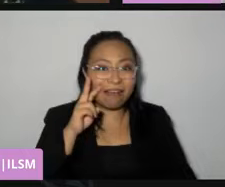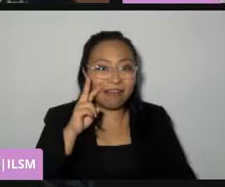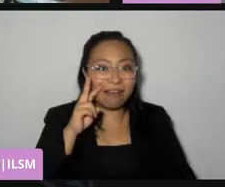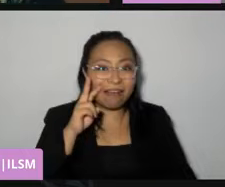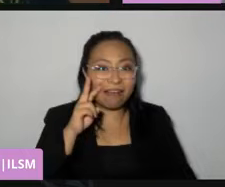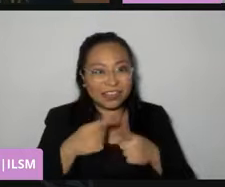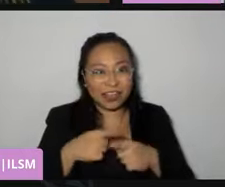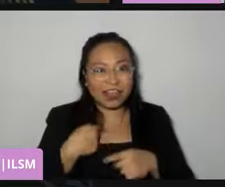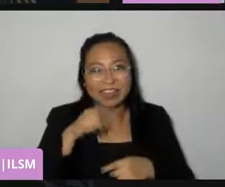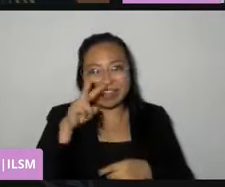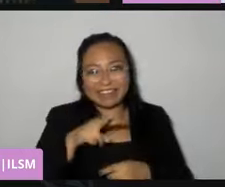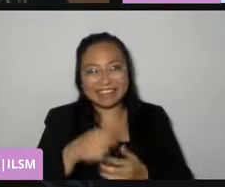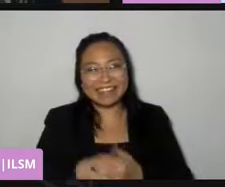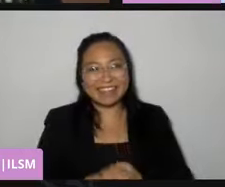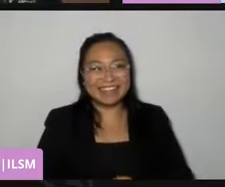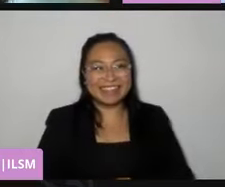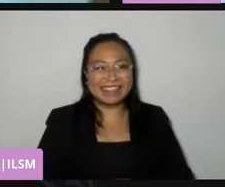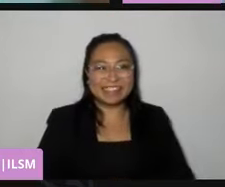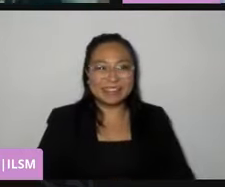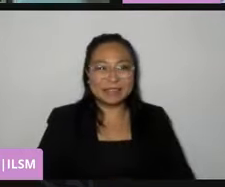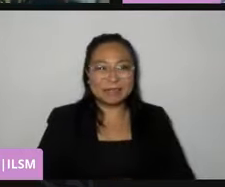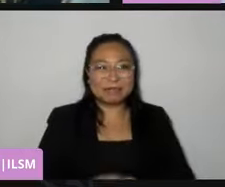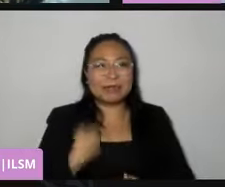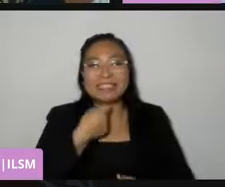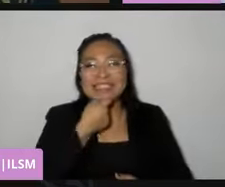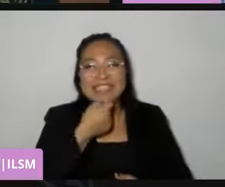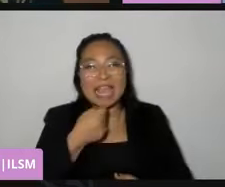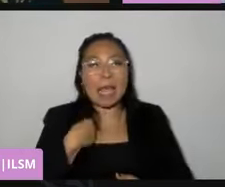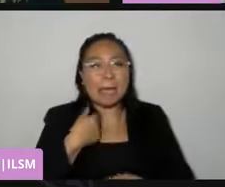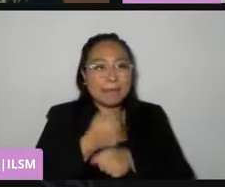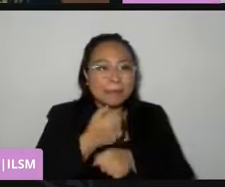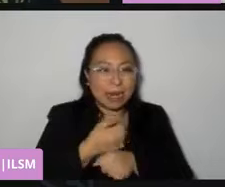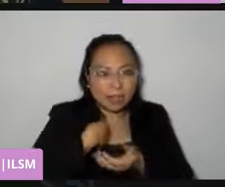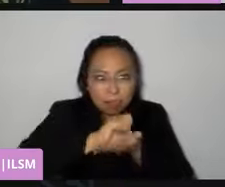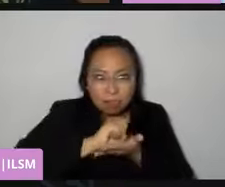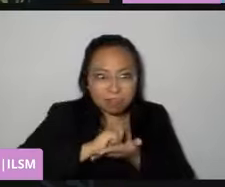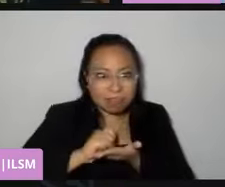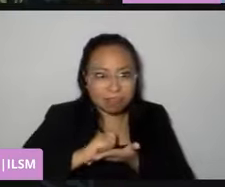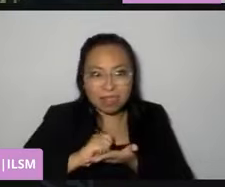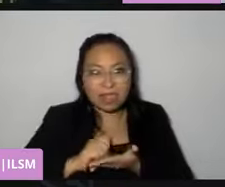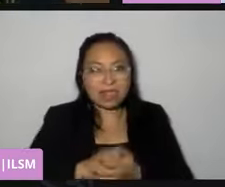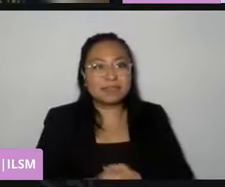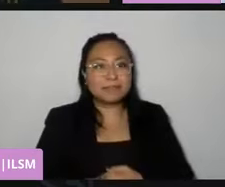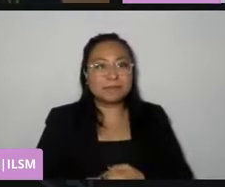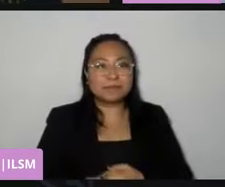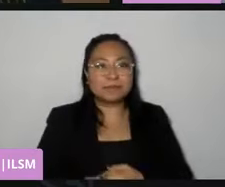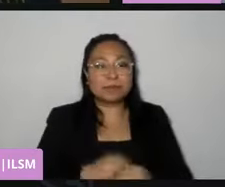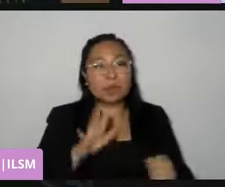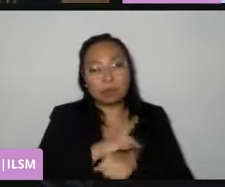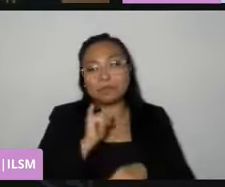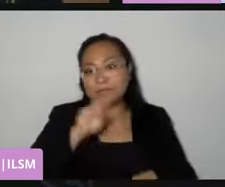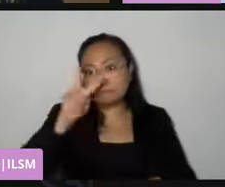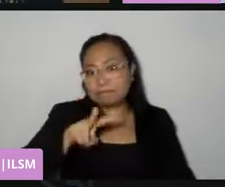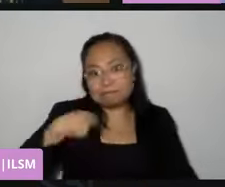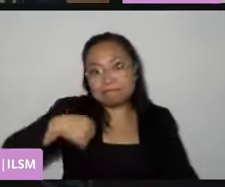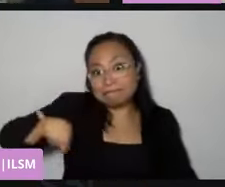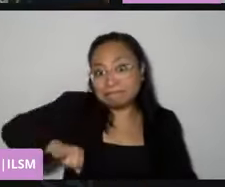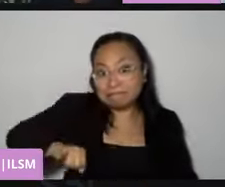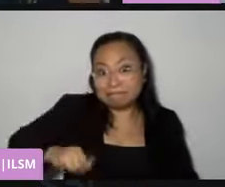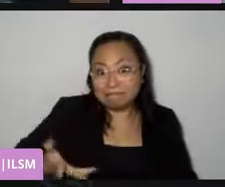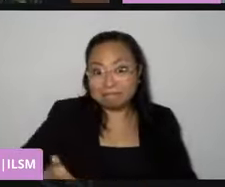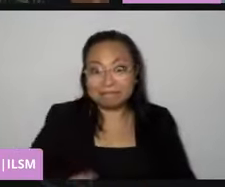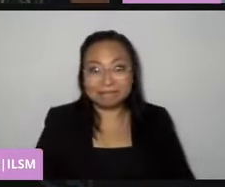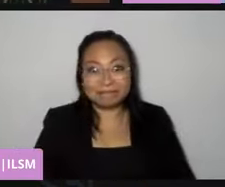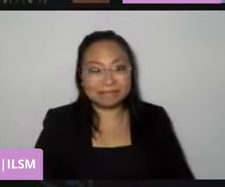tomando nota, porque es que interesantísimo. Pero además,